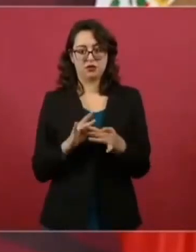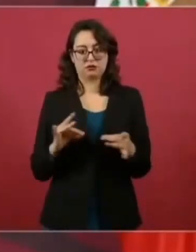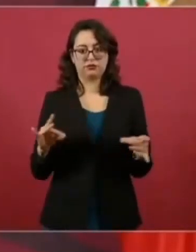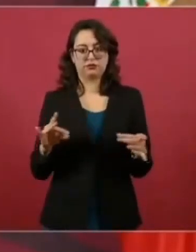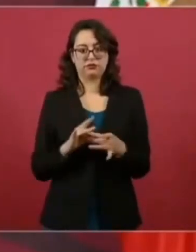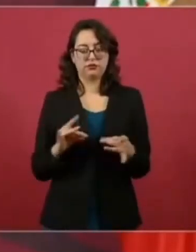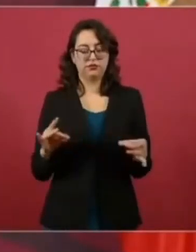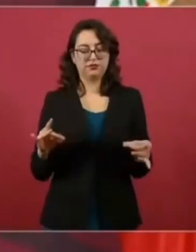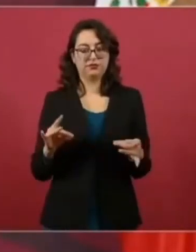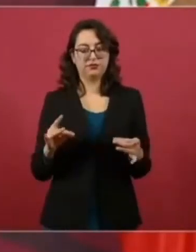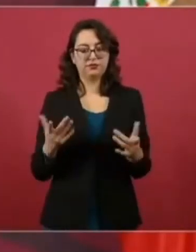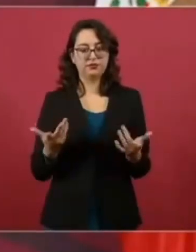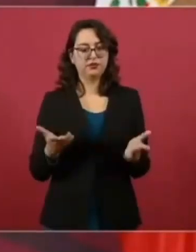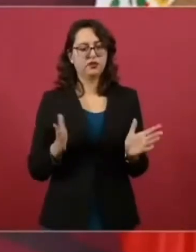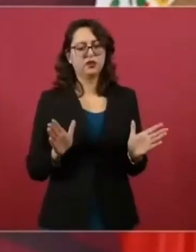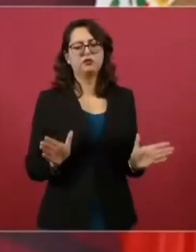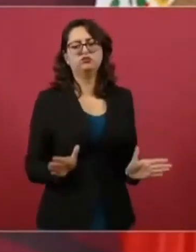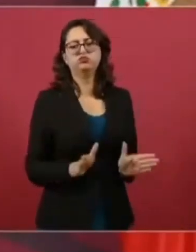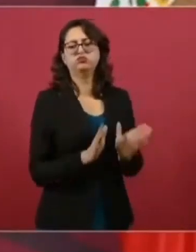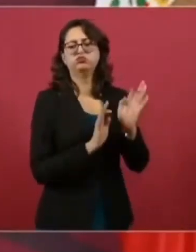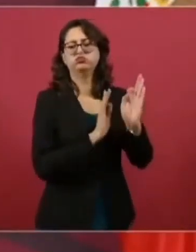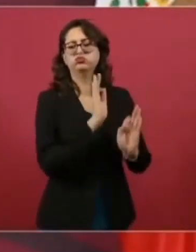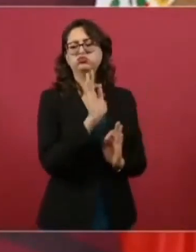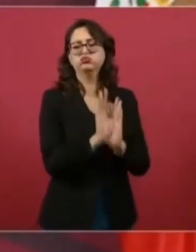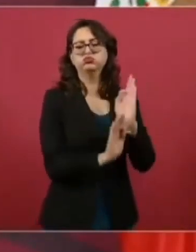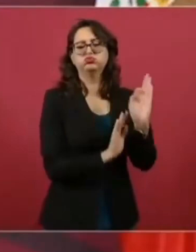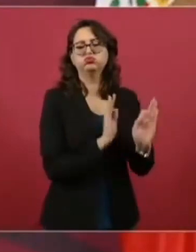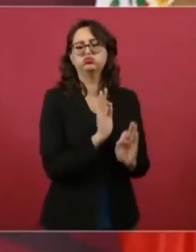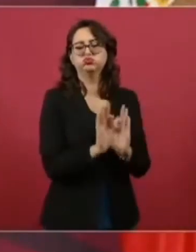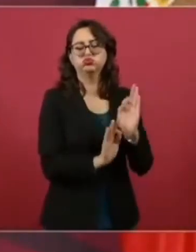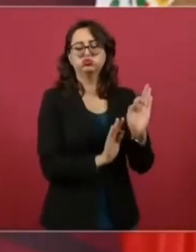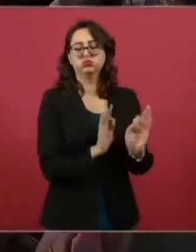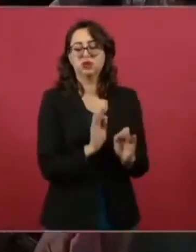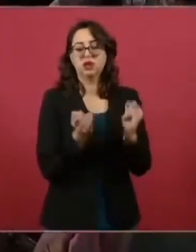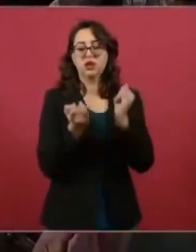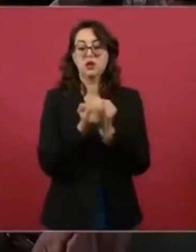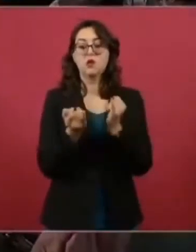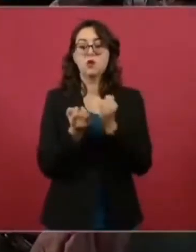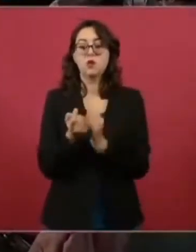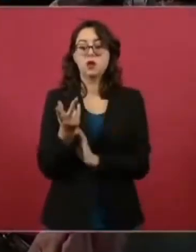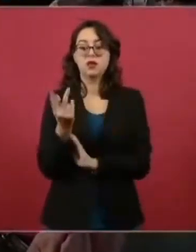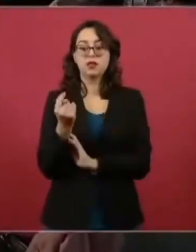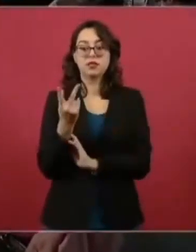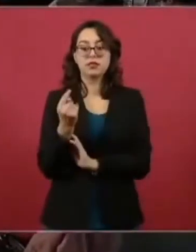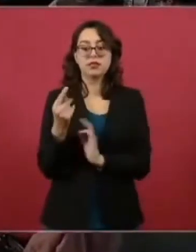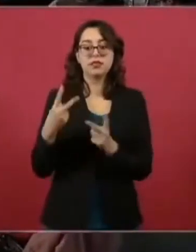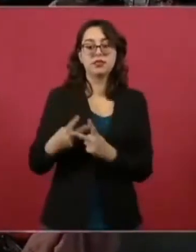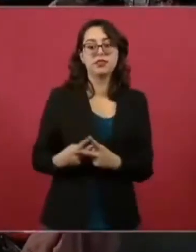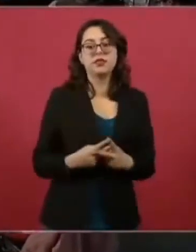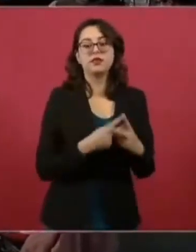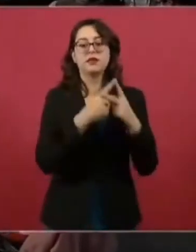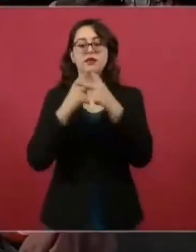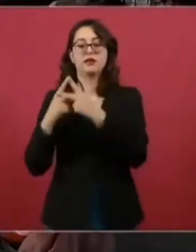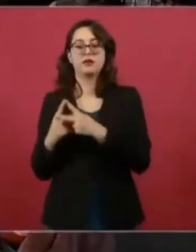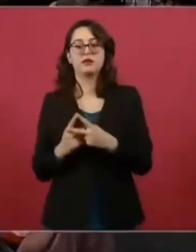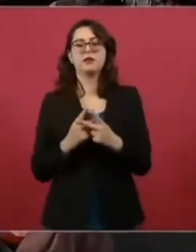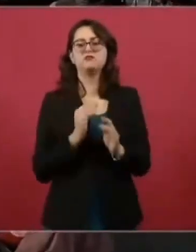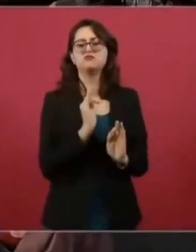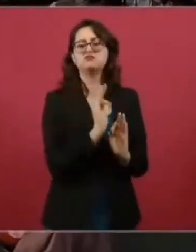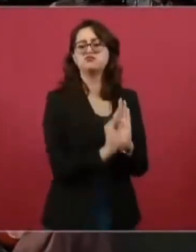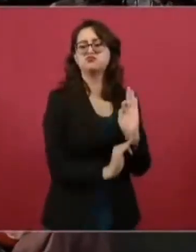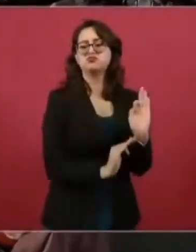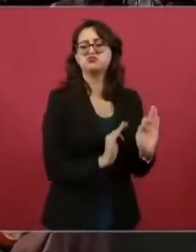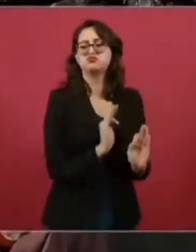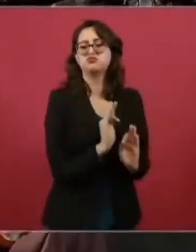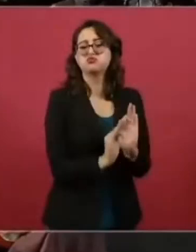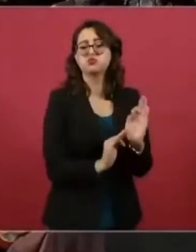Y todos ellos, los de Televisa, los